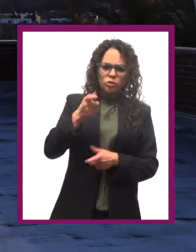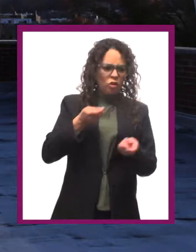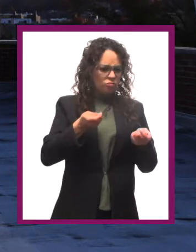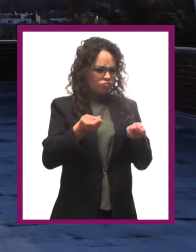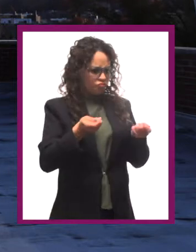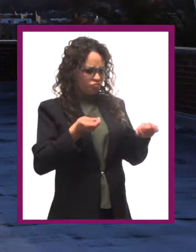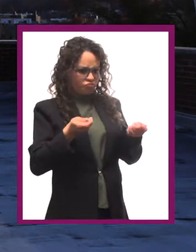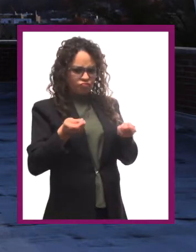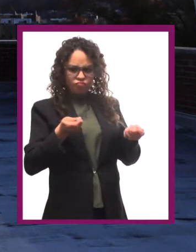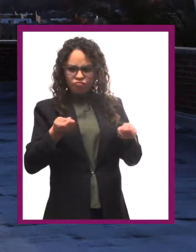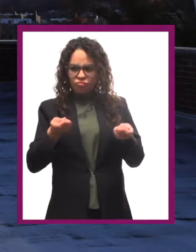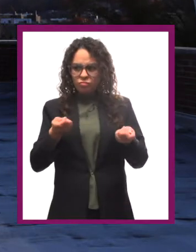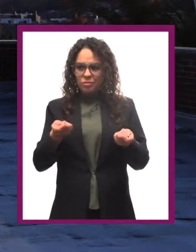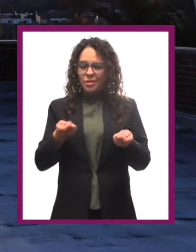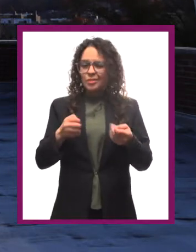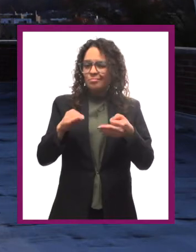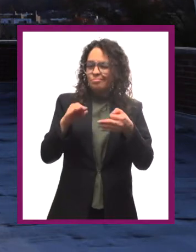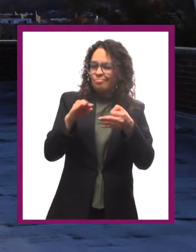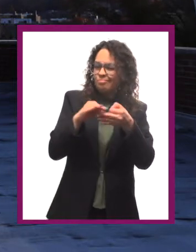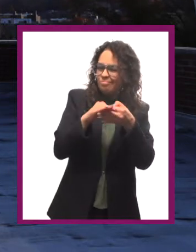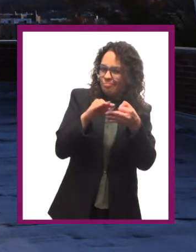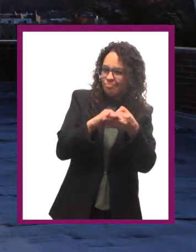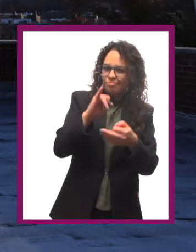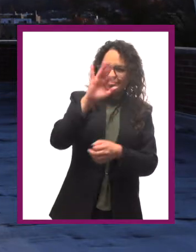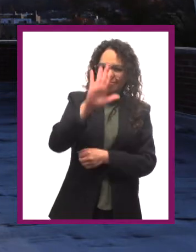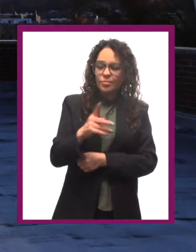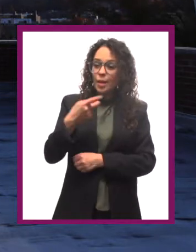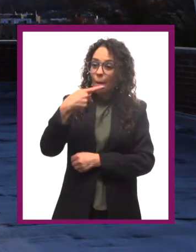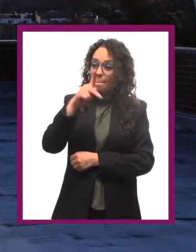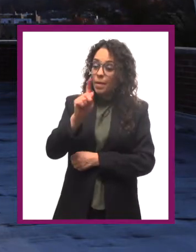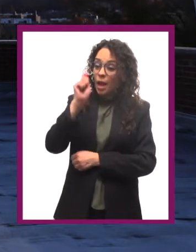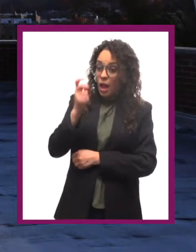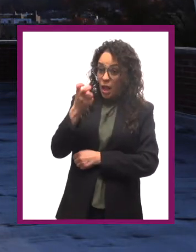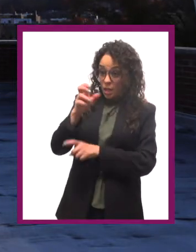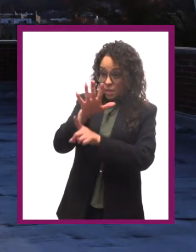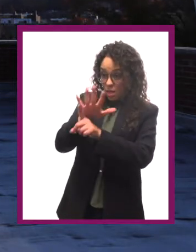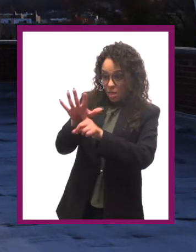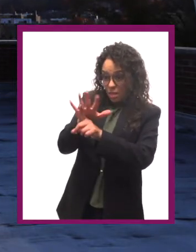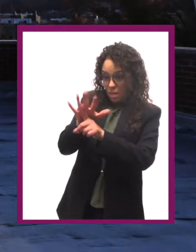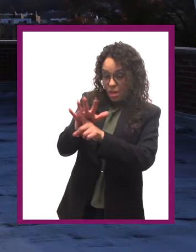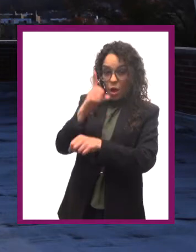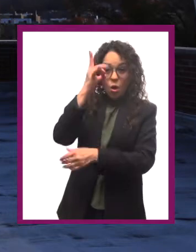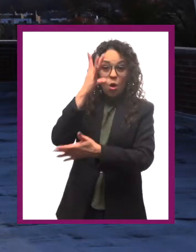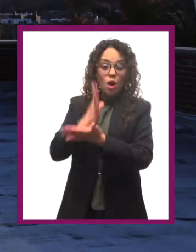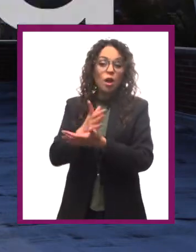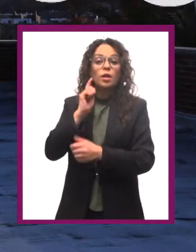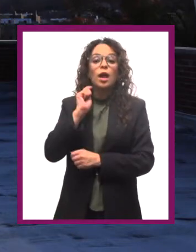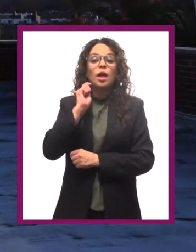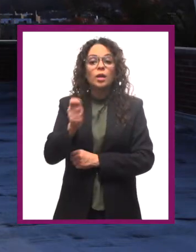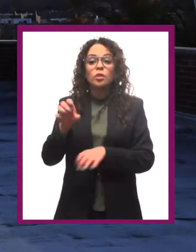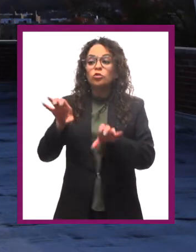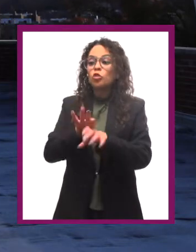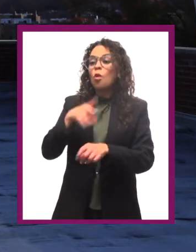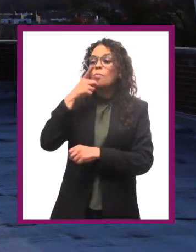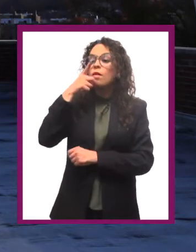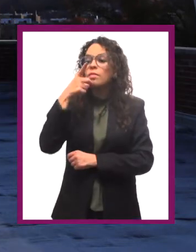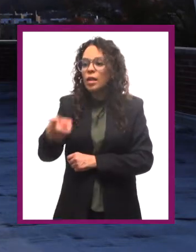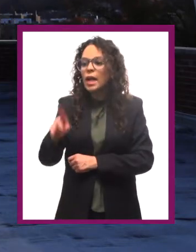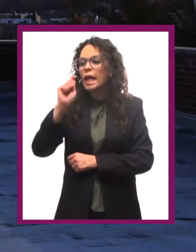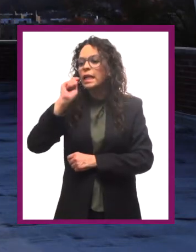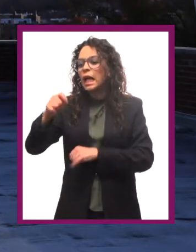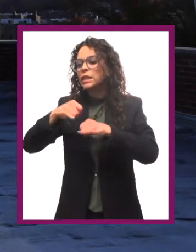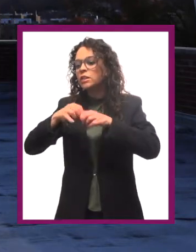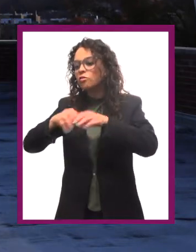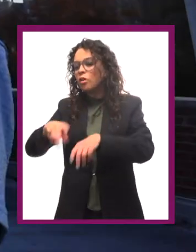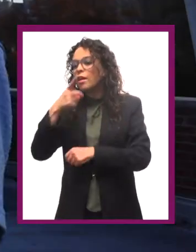Una línea muy delgada. Pero para que sea un mensaje persuasivo no solo depende de lo que se dice y cómo se dice, sino